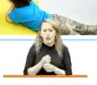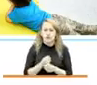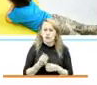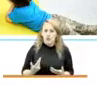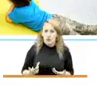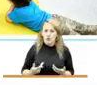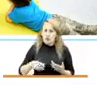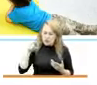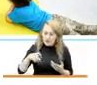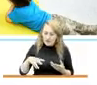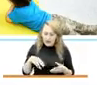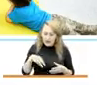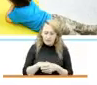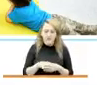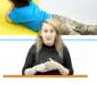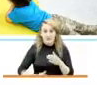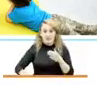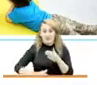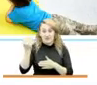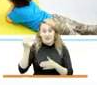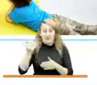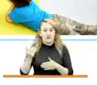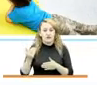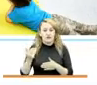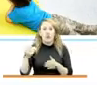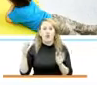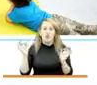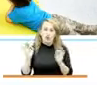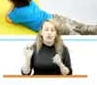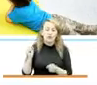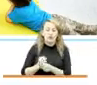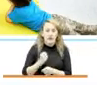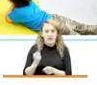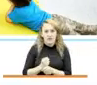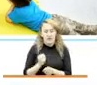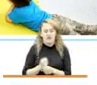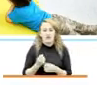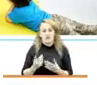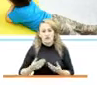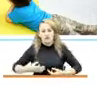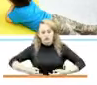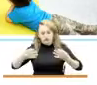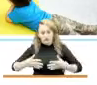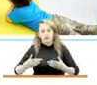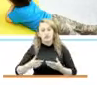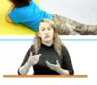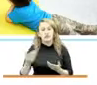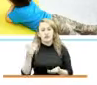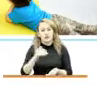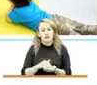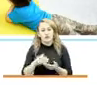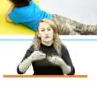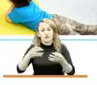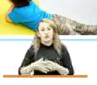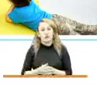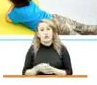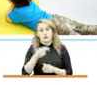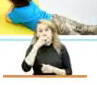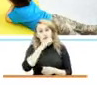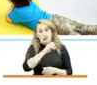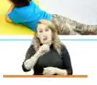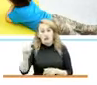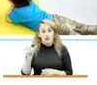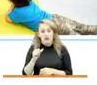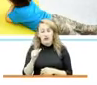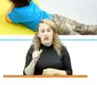condensado o que teníamos que trabajar para poder garantizar el retorno seguro y que los niños y niñas pudieran en su